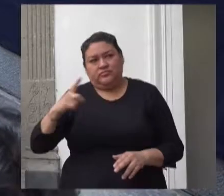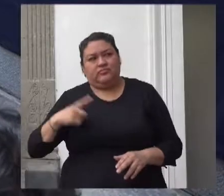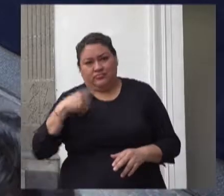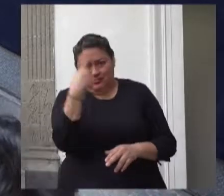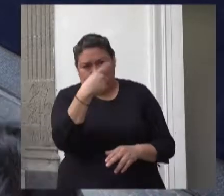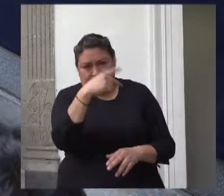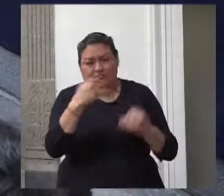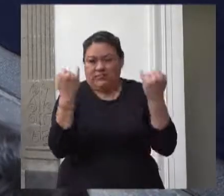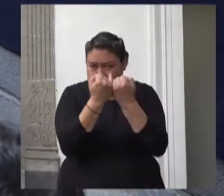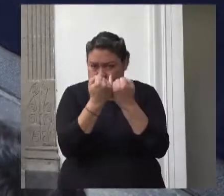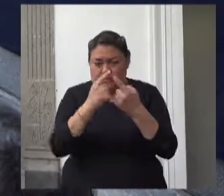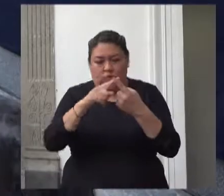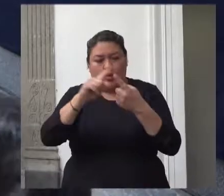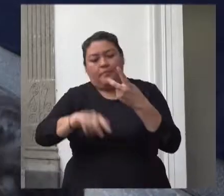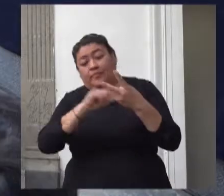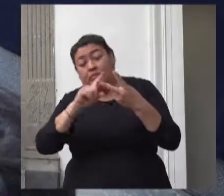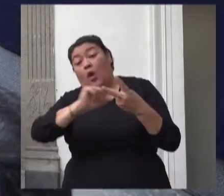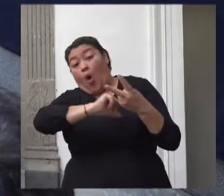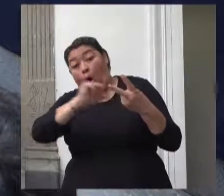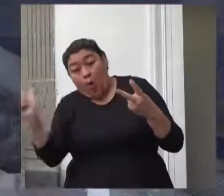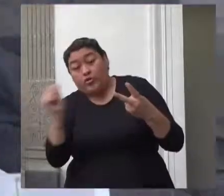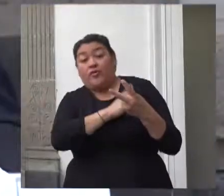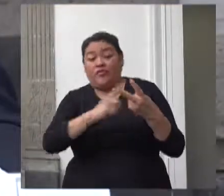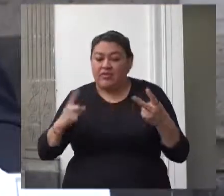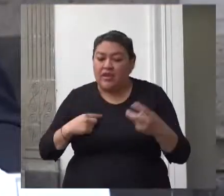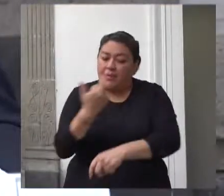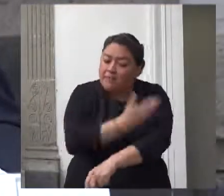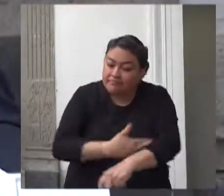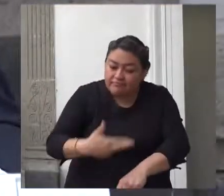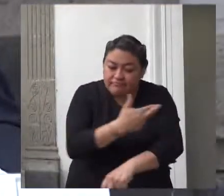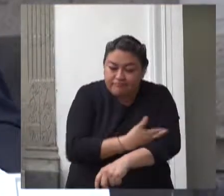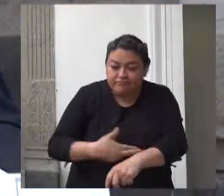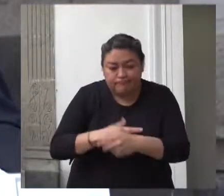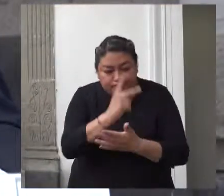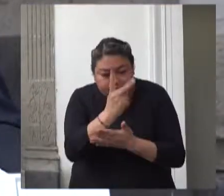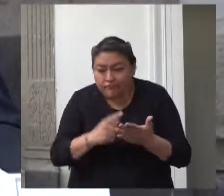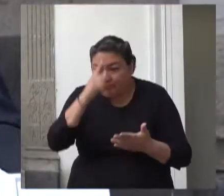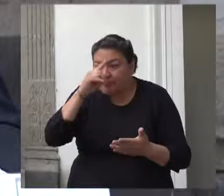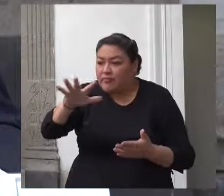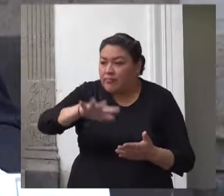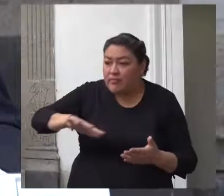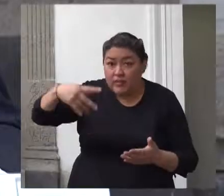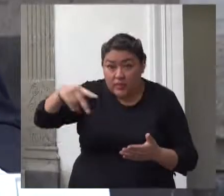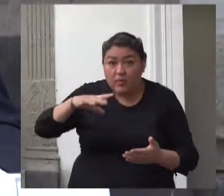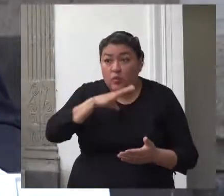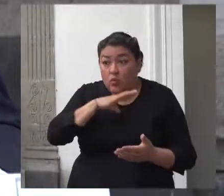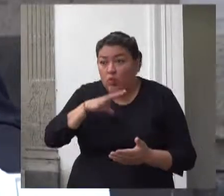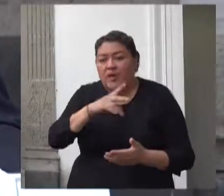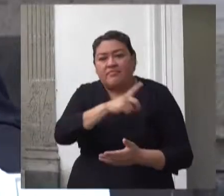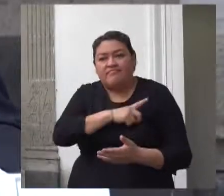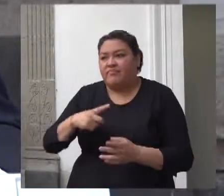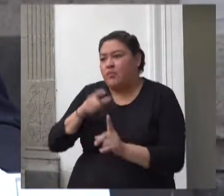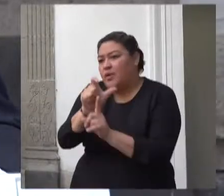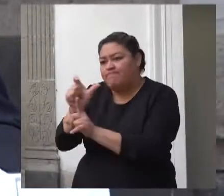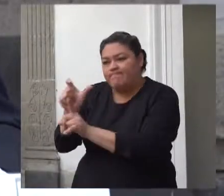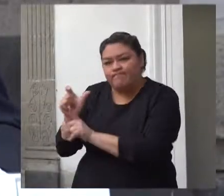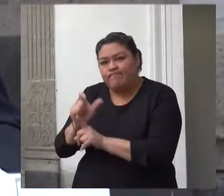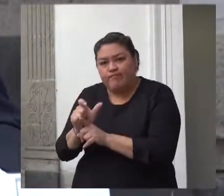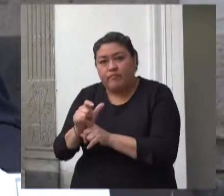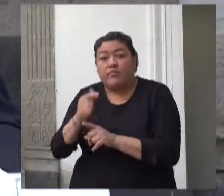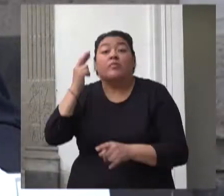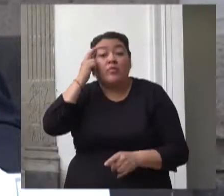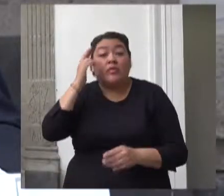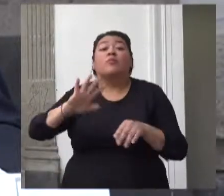que fortalezcan la protección civil a partir de lo establecido en la ley general de prestación de